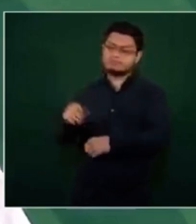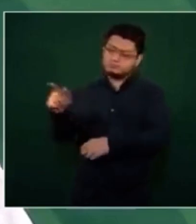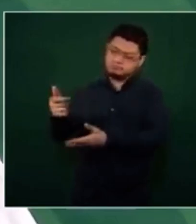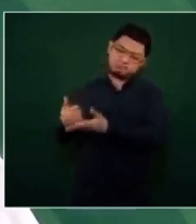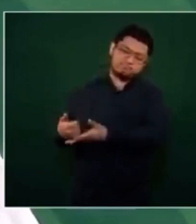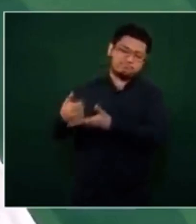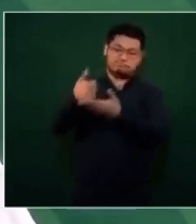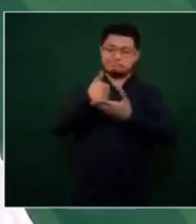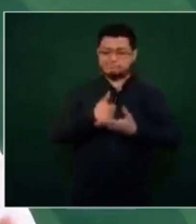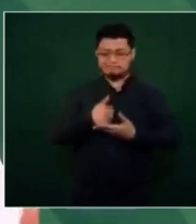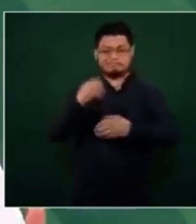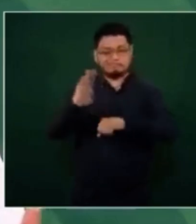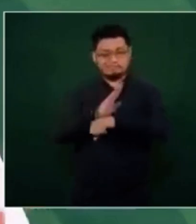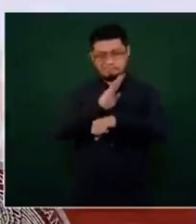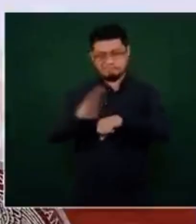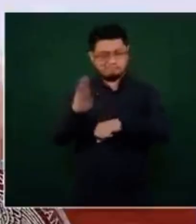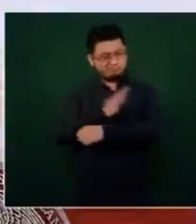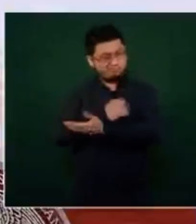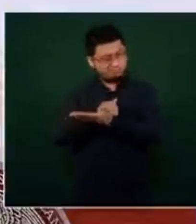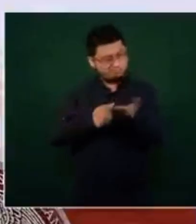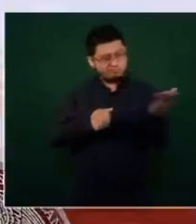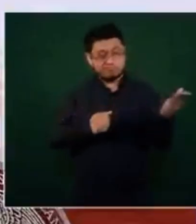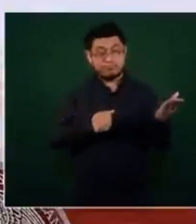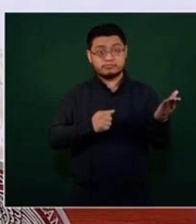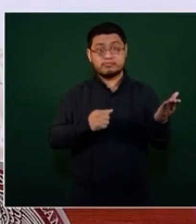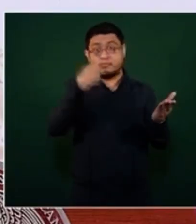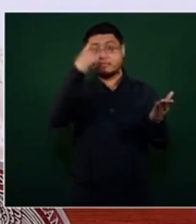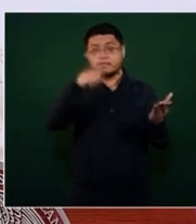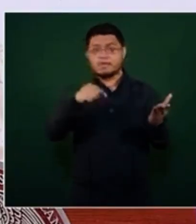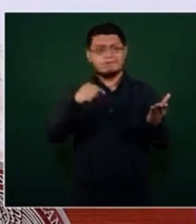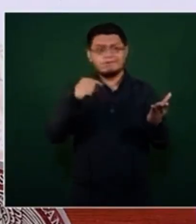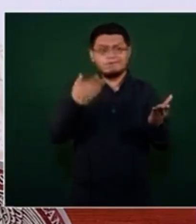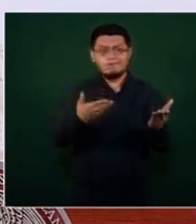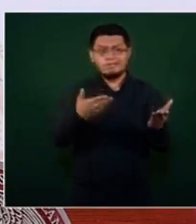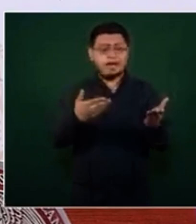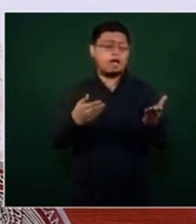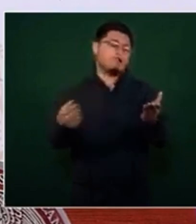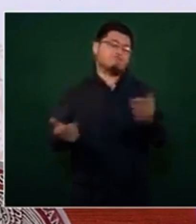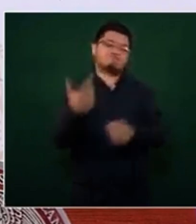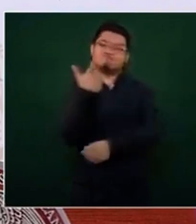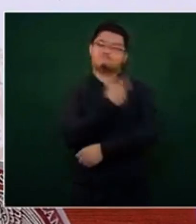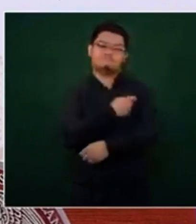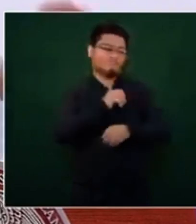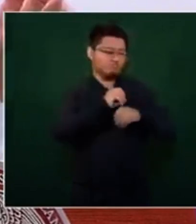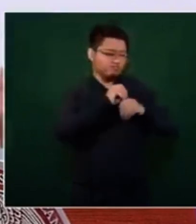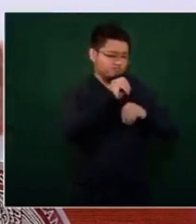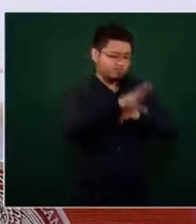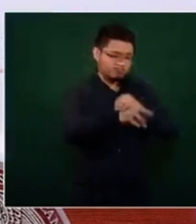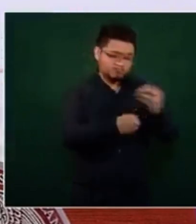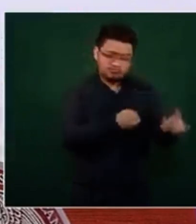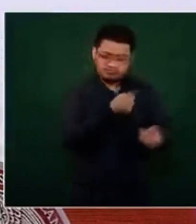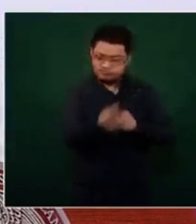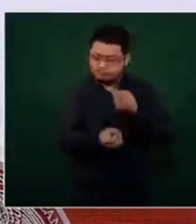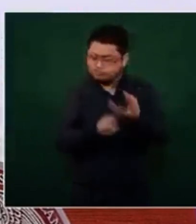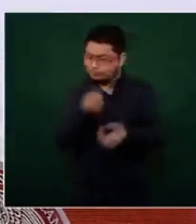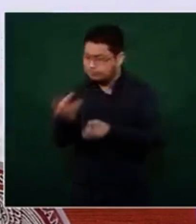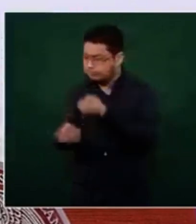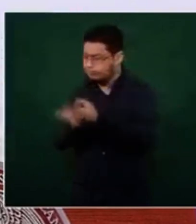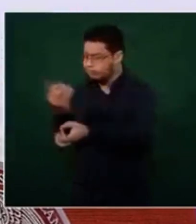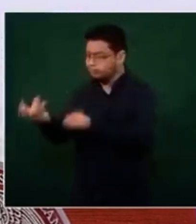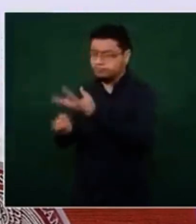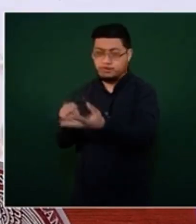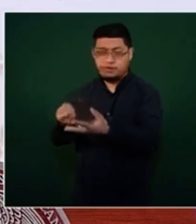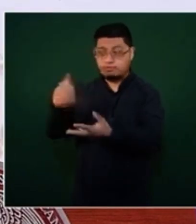bienestar, que nos ayudó a tener un despliegue territorial en el diseño de la estrategia en cada uno de los puntos de